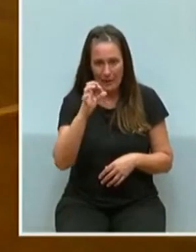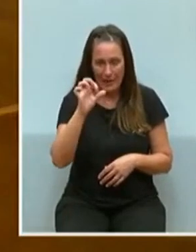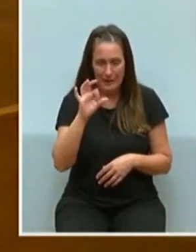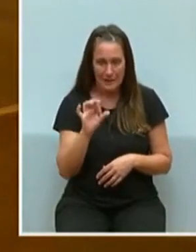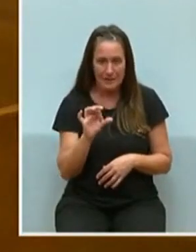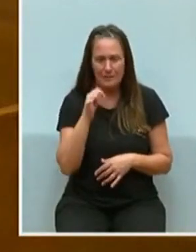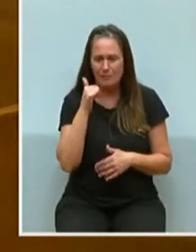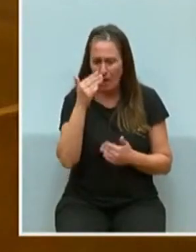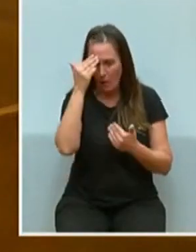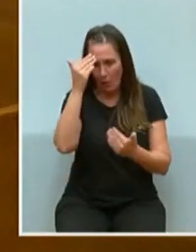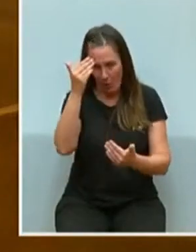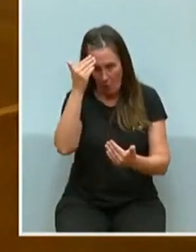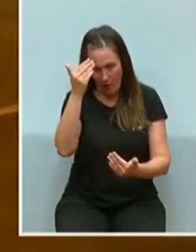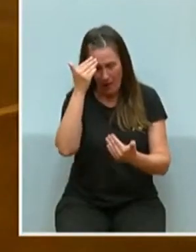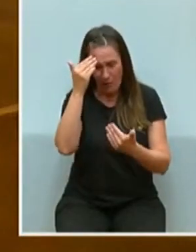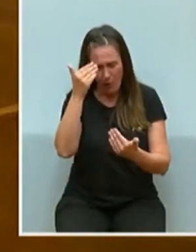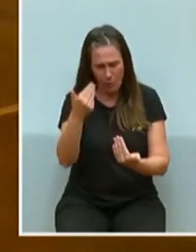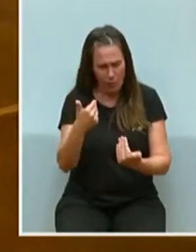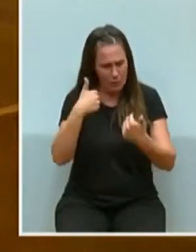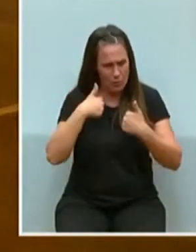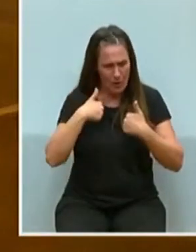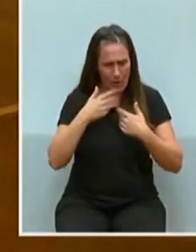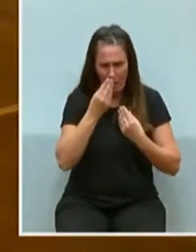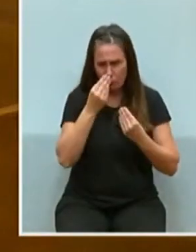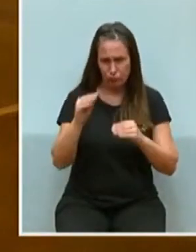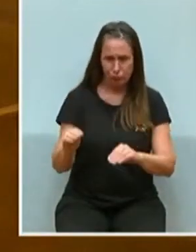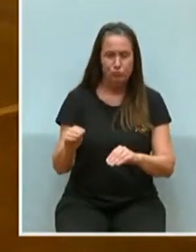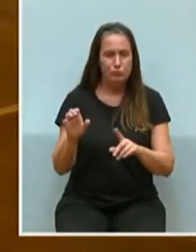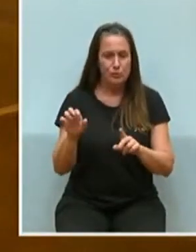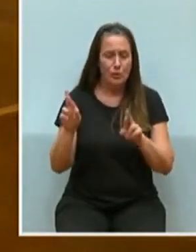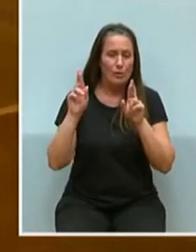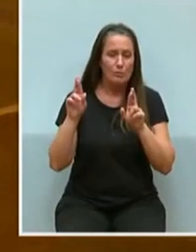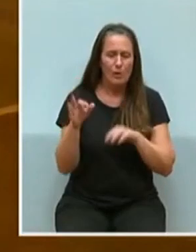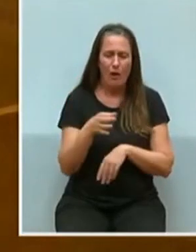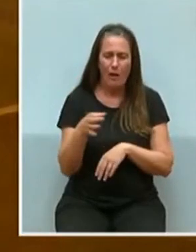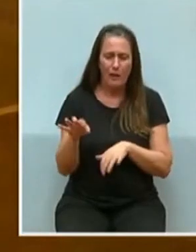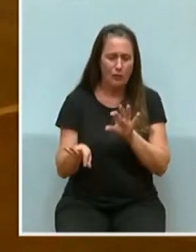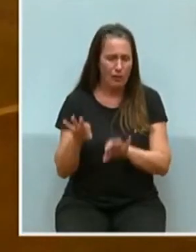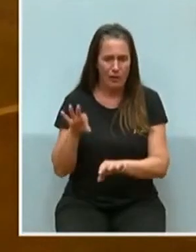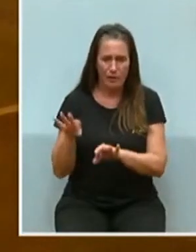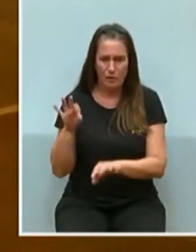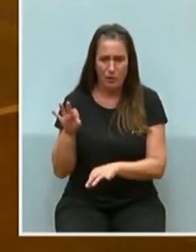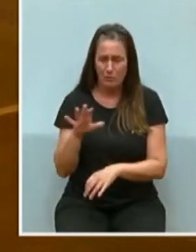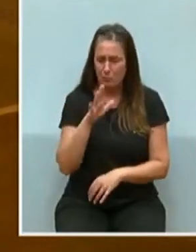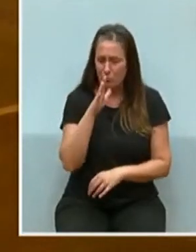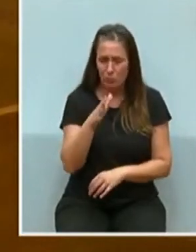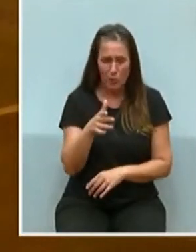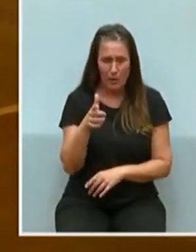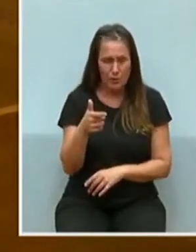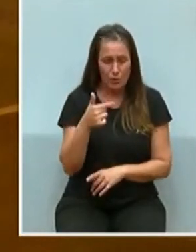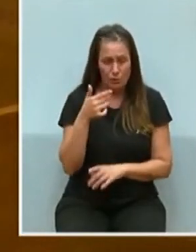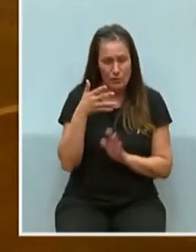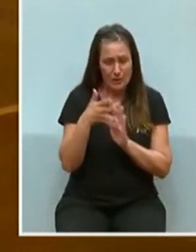Enhorabuena por la responsabilidad que se le ha confiado. Quiero desearle acierto en sus decisiones, porque sin duda eso será